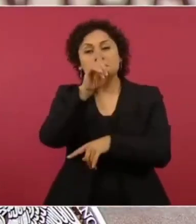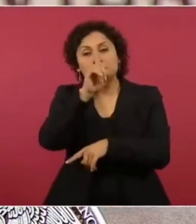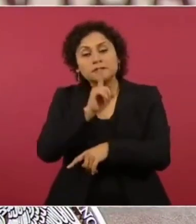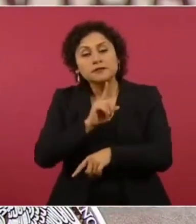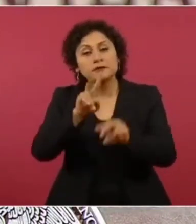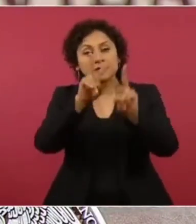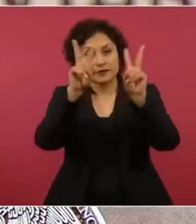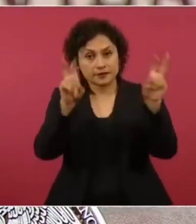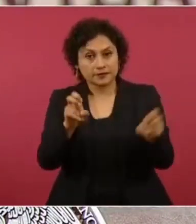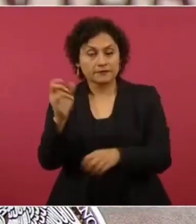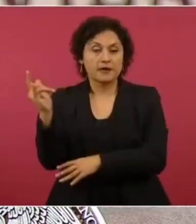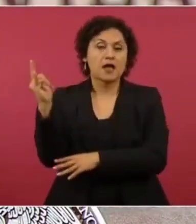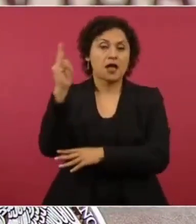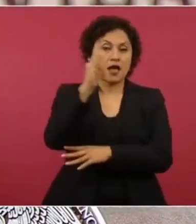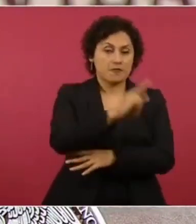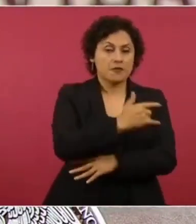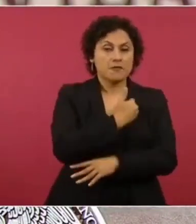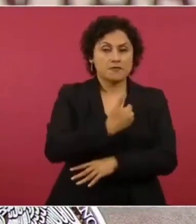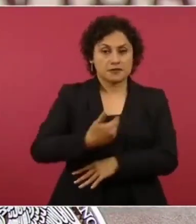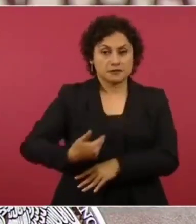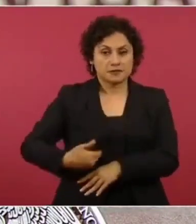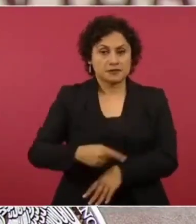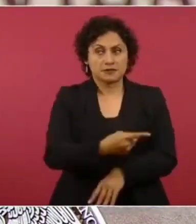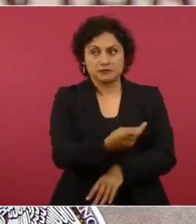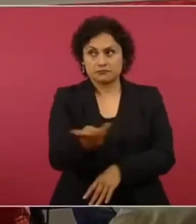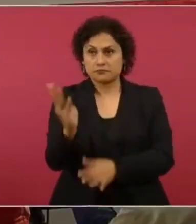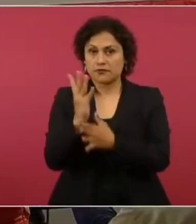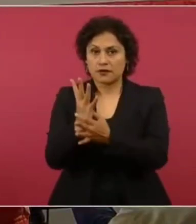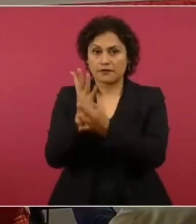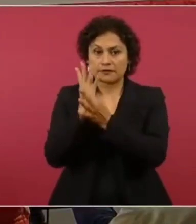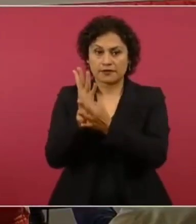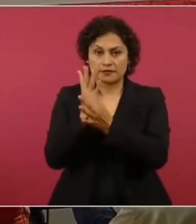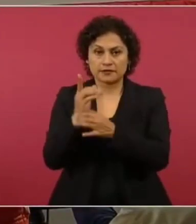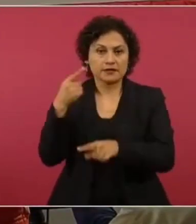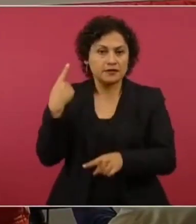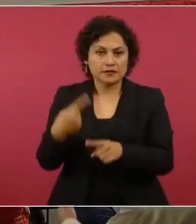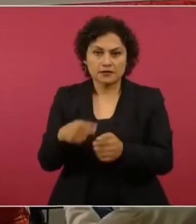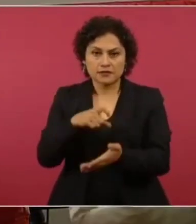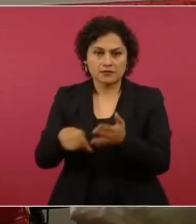la venta del avión presidencial que compró Felipe Calderón Hinojosa.